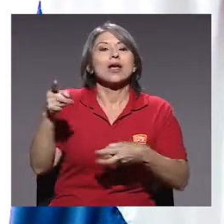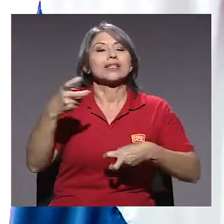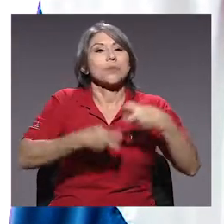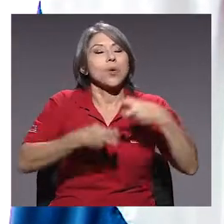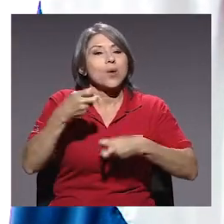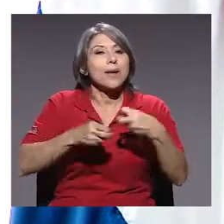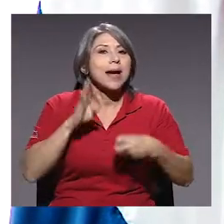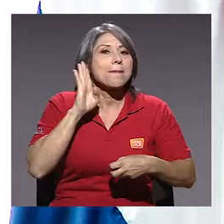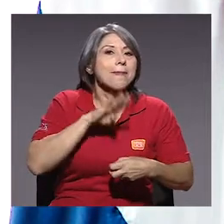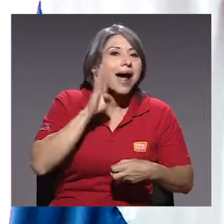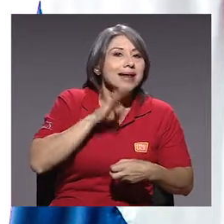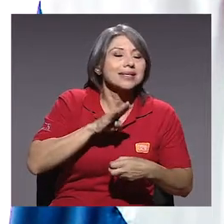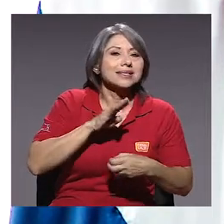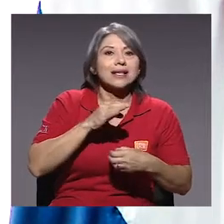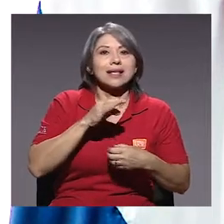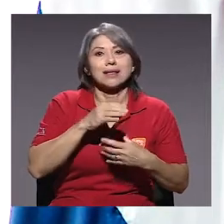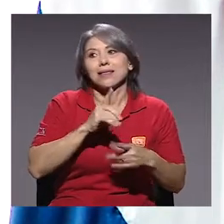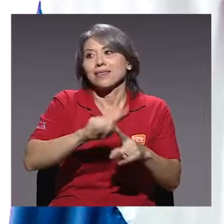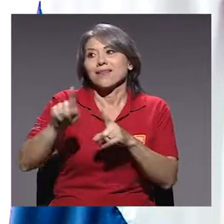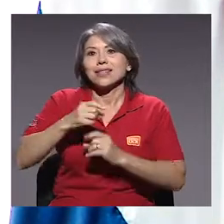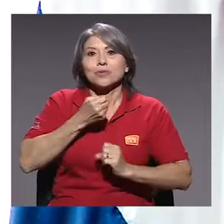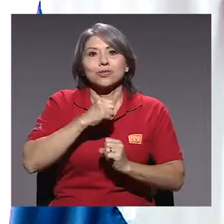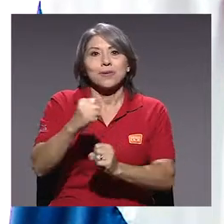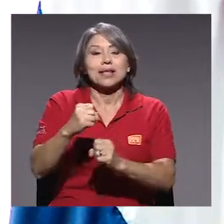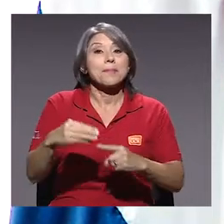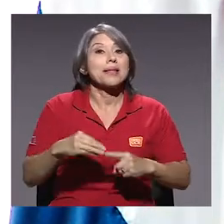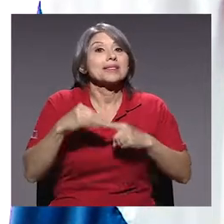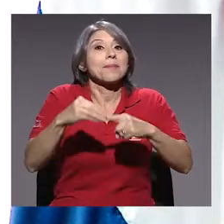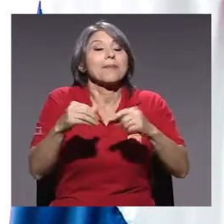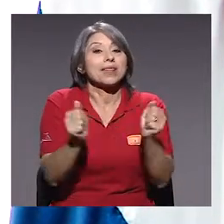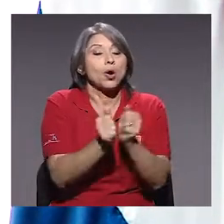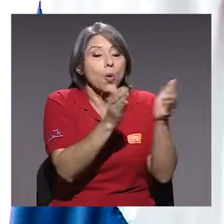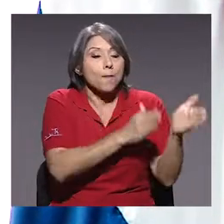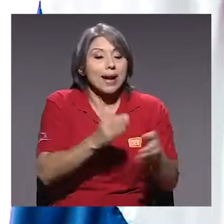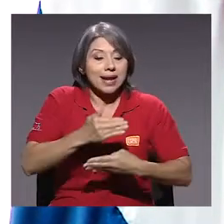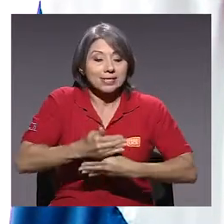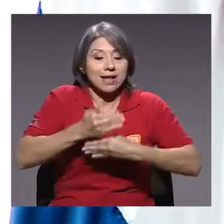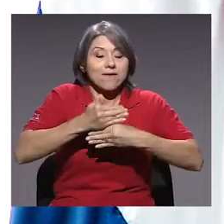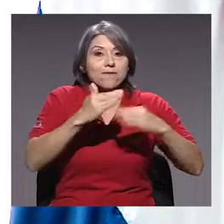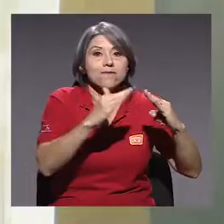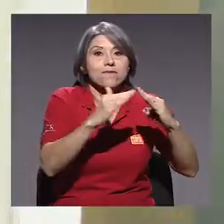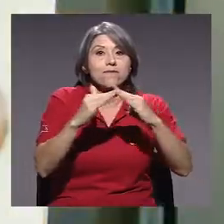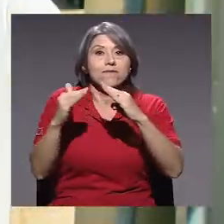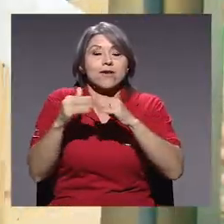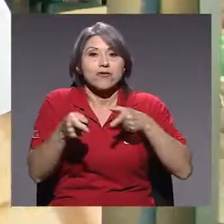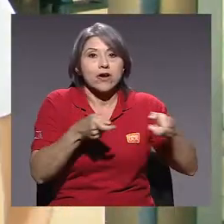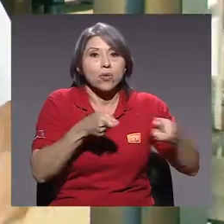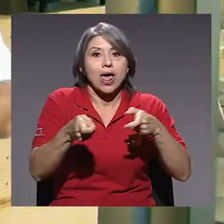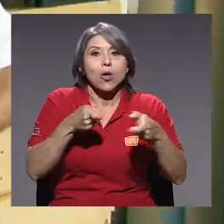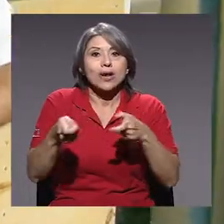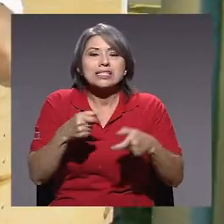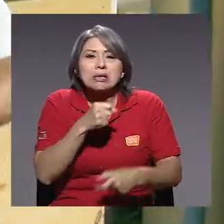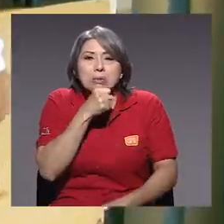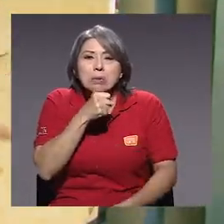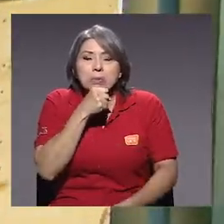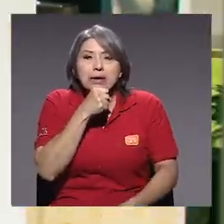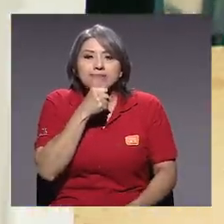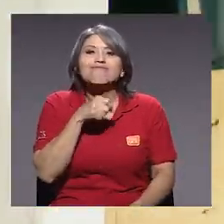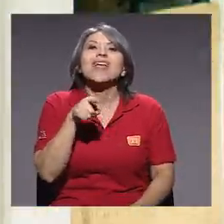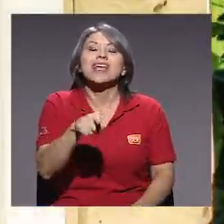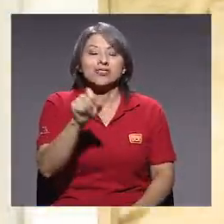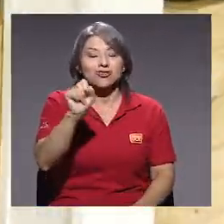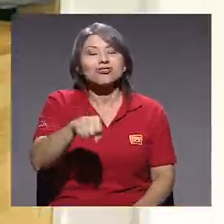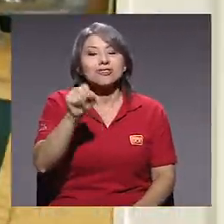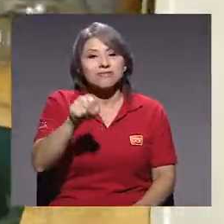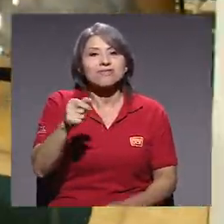en varias municipalidades, principalmente en aquellas que tienen sus planes reguladores desactualizados. Entonces, eso sí, sí lo